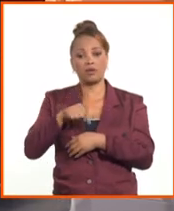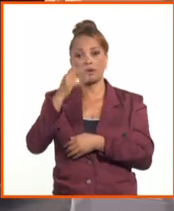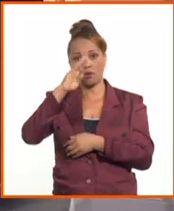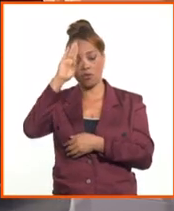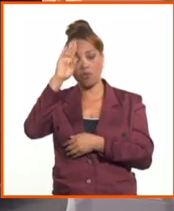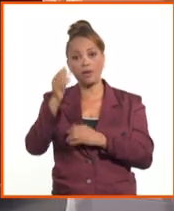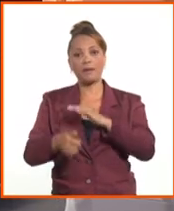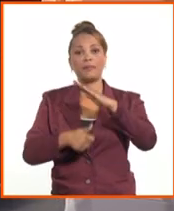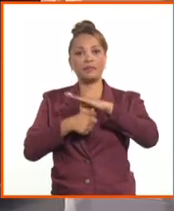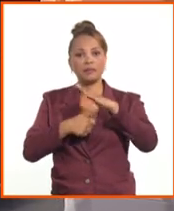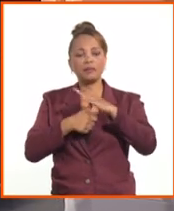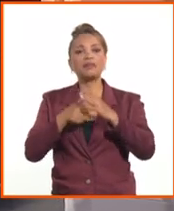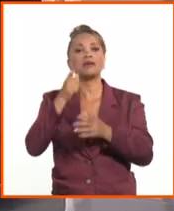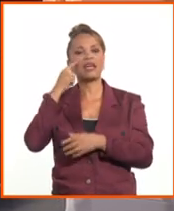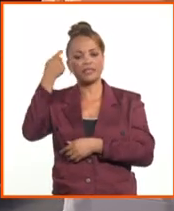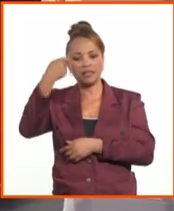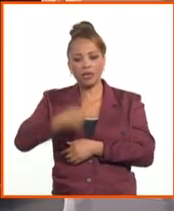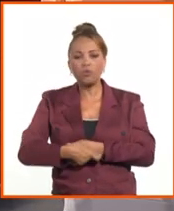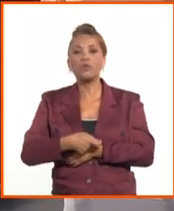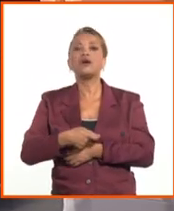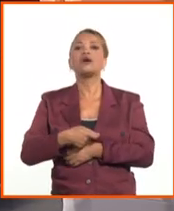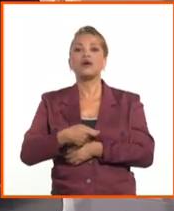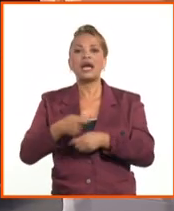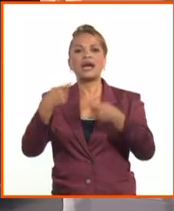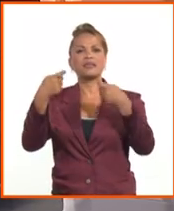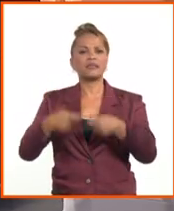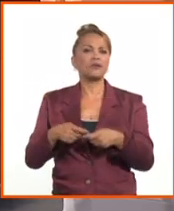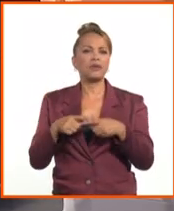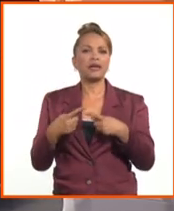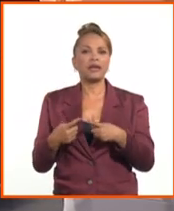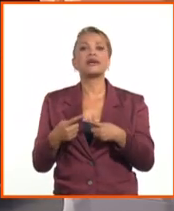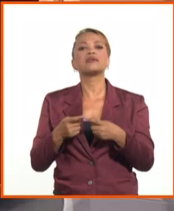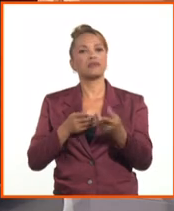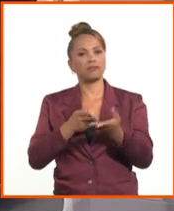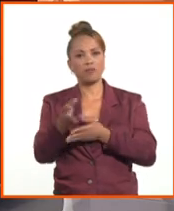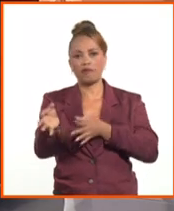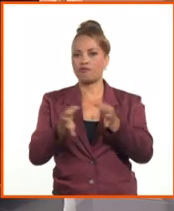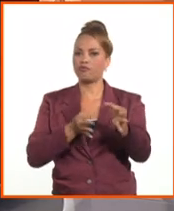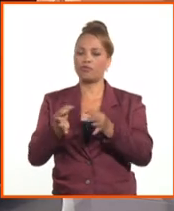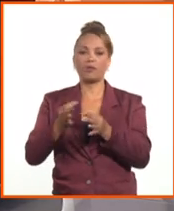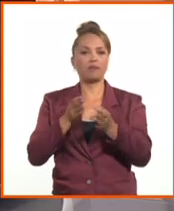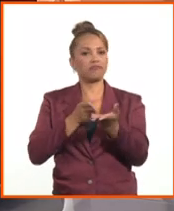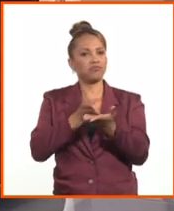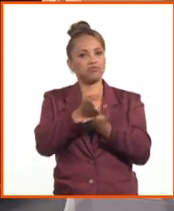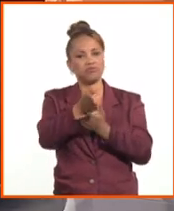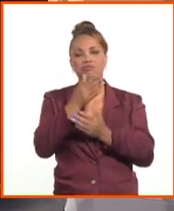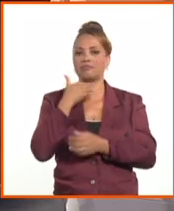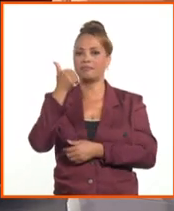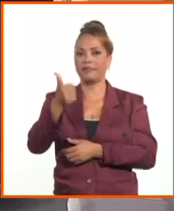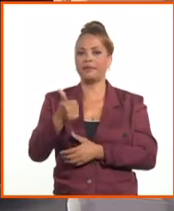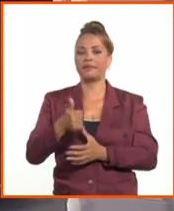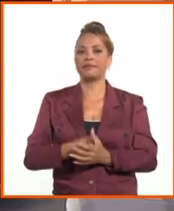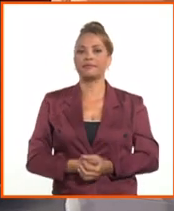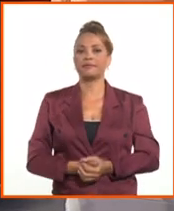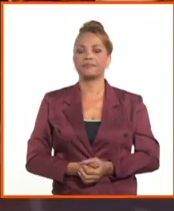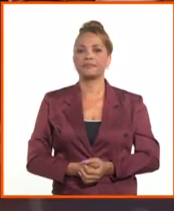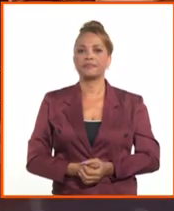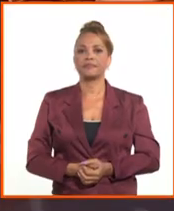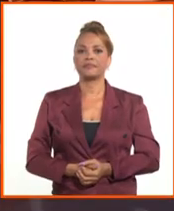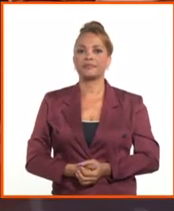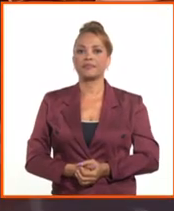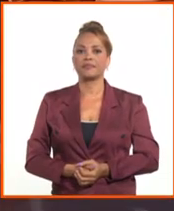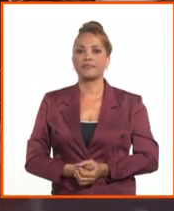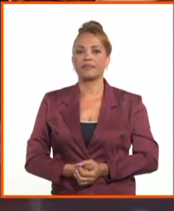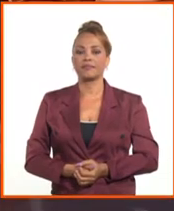el primer nivel de dirección del país, que asegura que esta tarea pueda conducirse exitosamente. Y pone al país, por supuesto, la